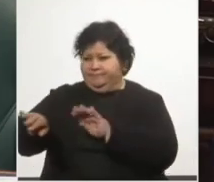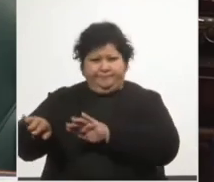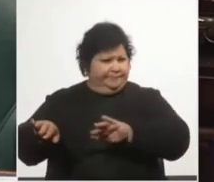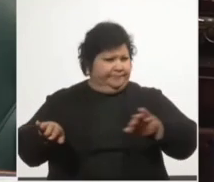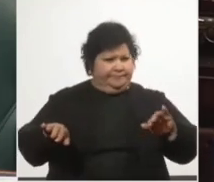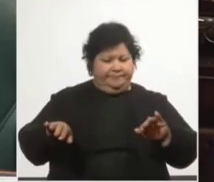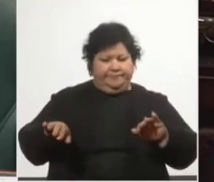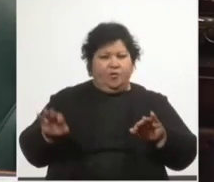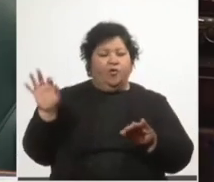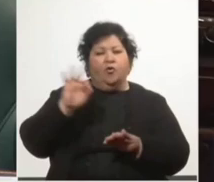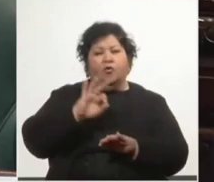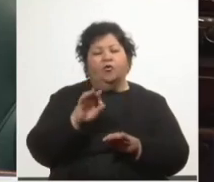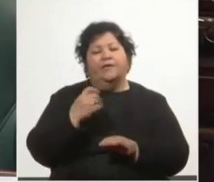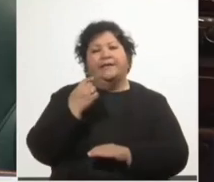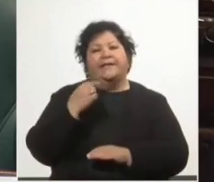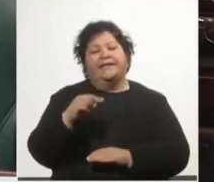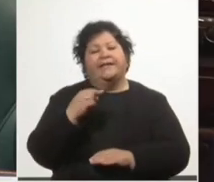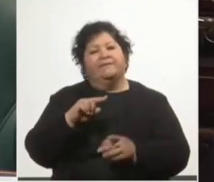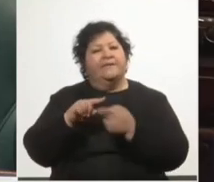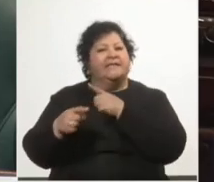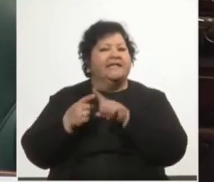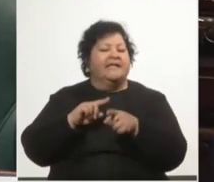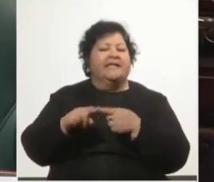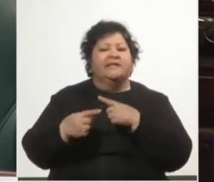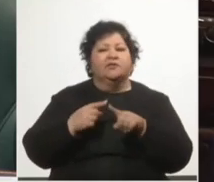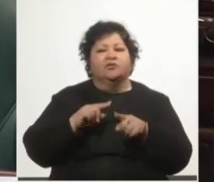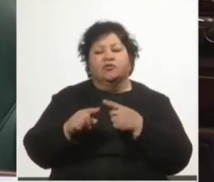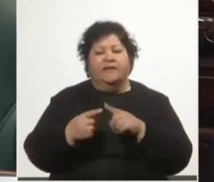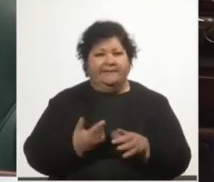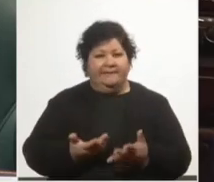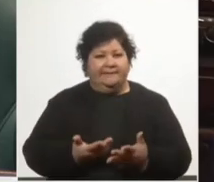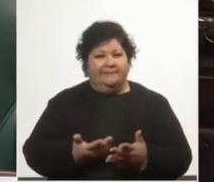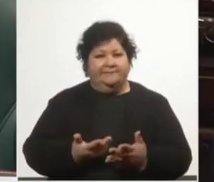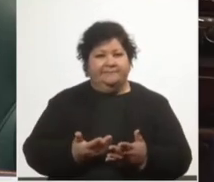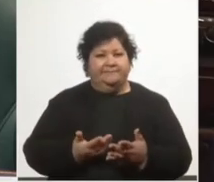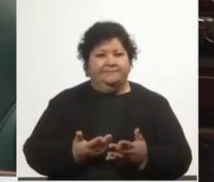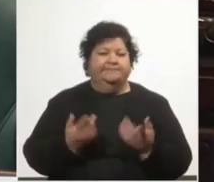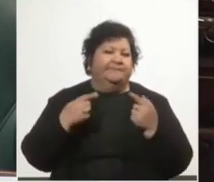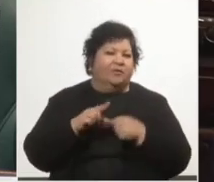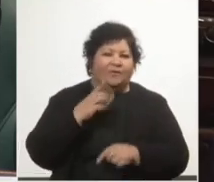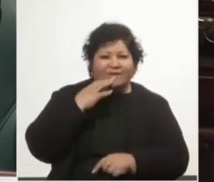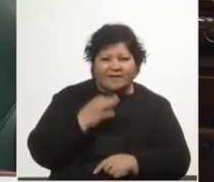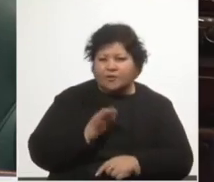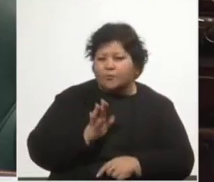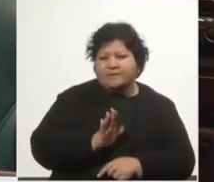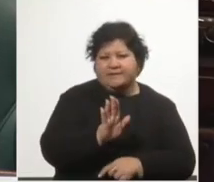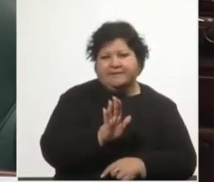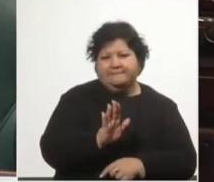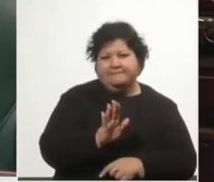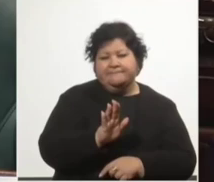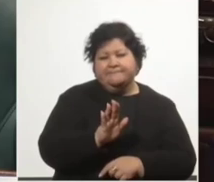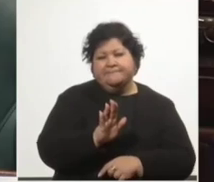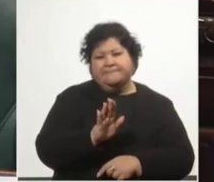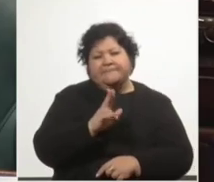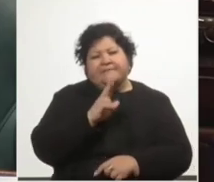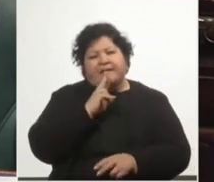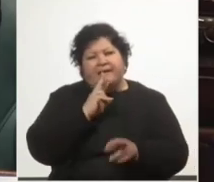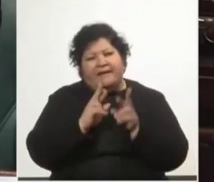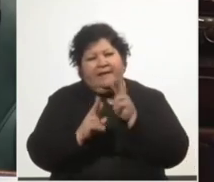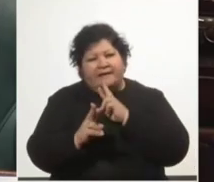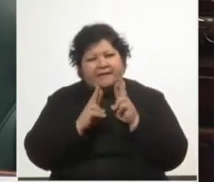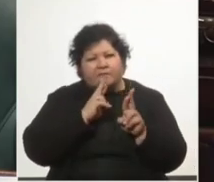estuvieran negativamente relacionadas. Cuestión que todos sabemos que no es así. La respuesta a esta